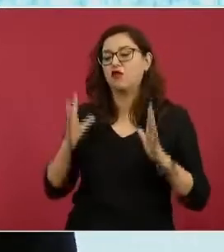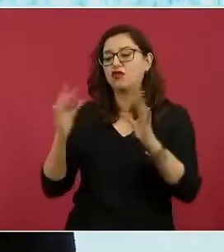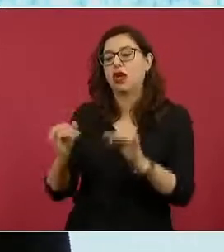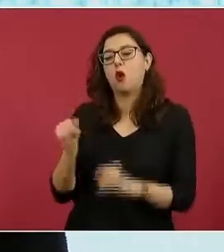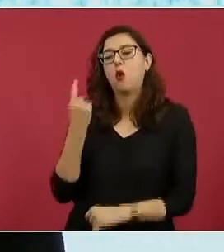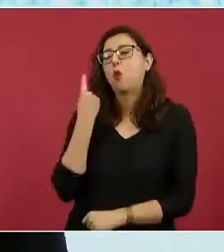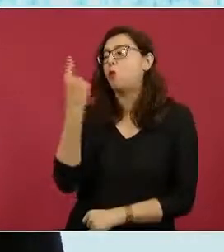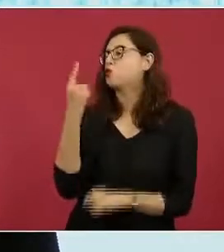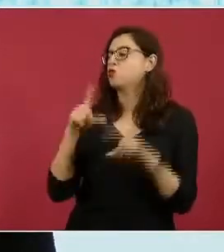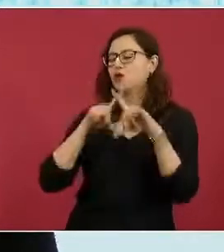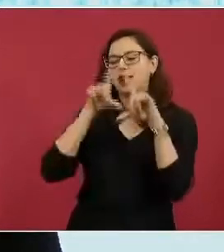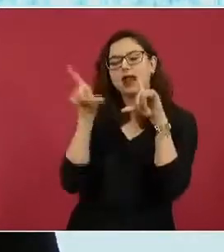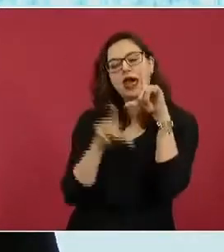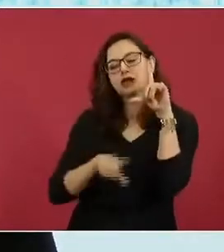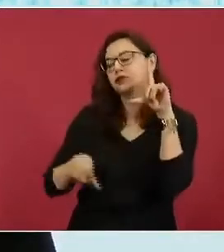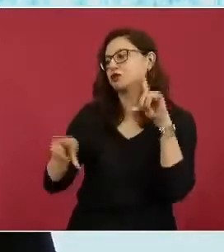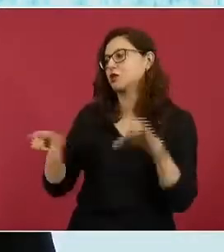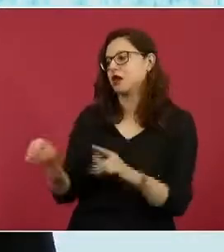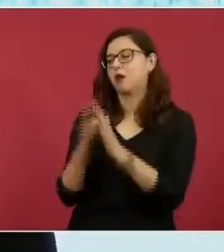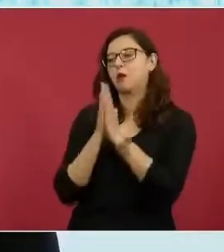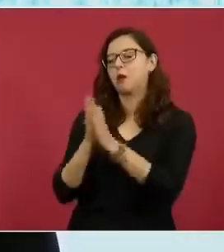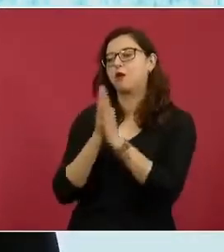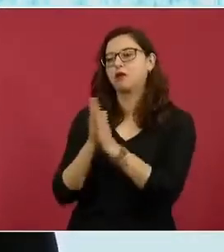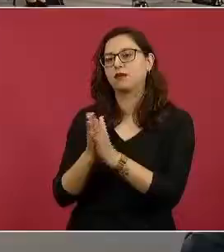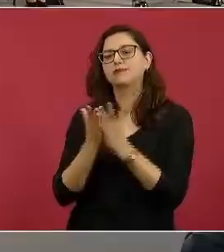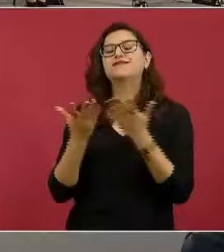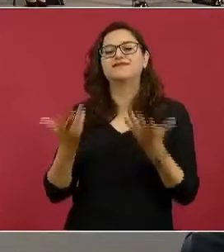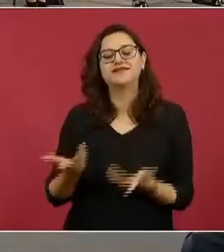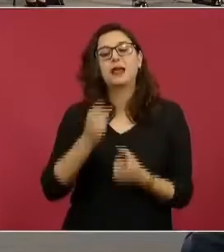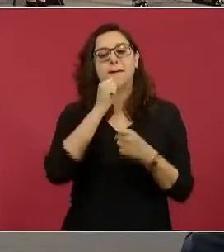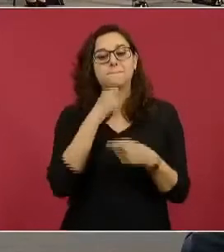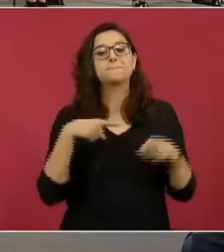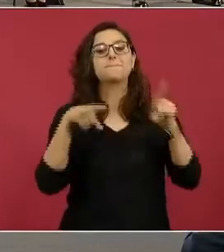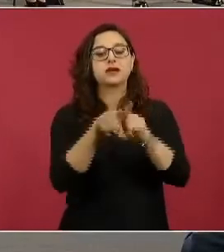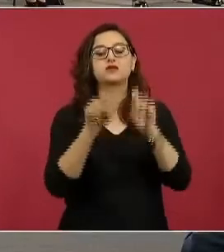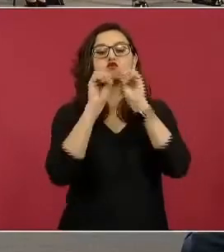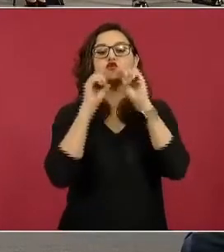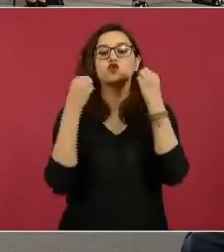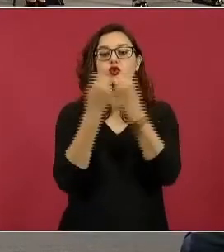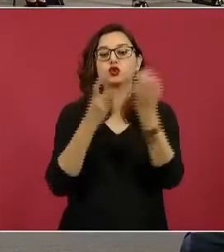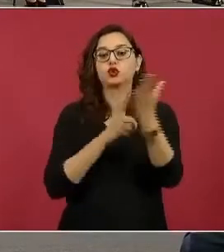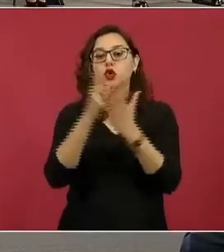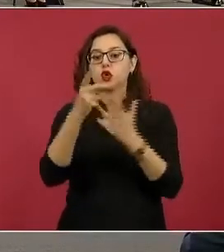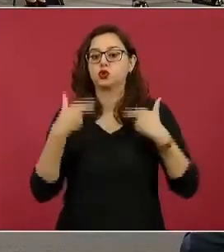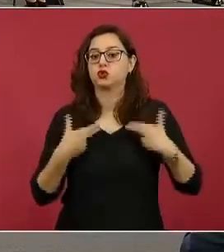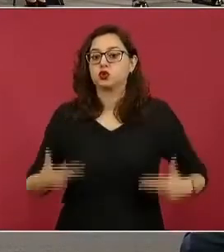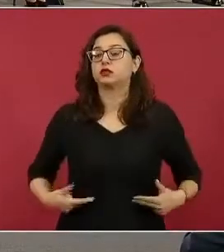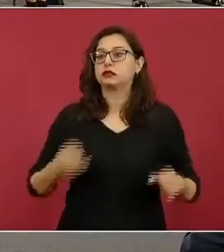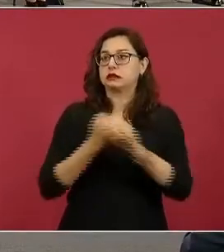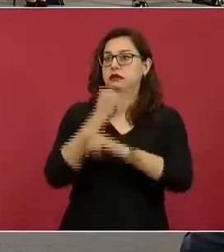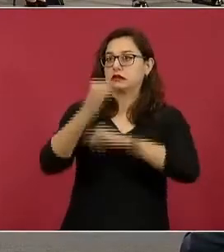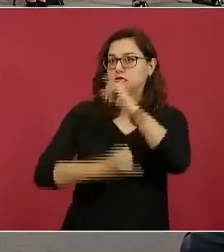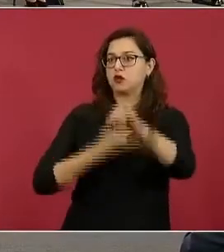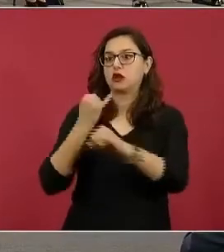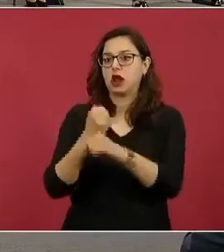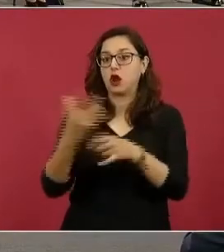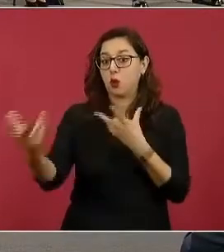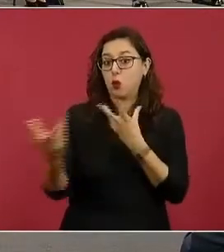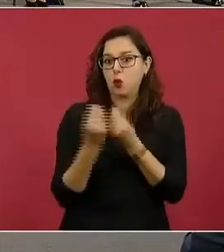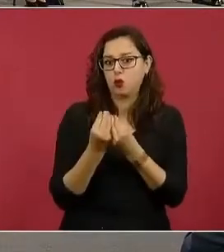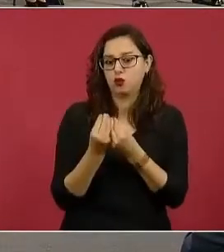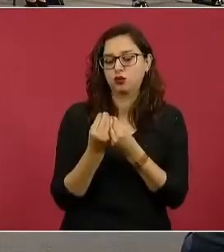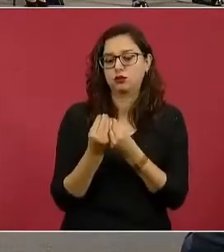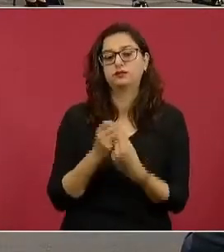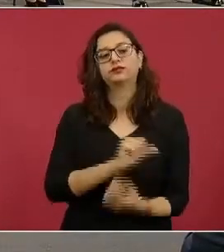También ha sido una solicitud de las diferentes organizaciones de derechos humanos a nivel internacional. Otra de las propuestas